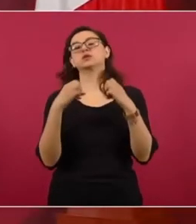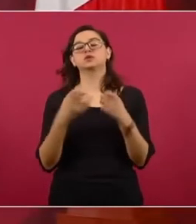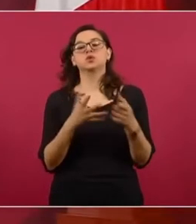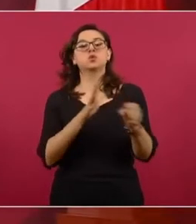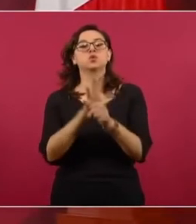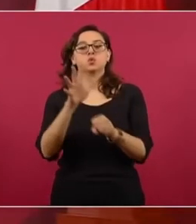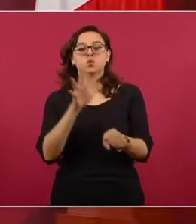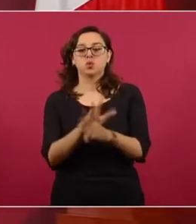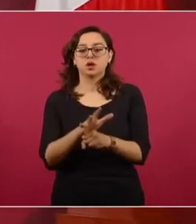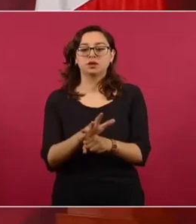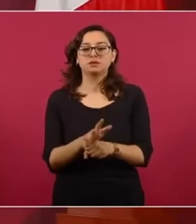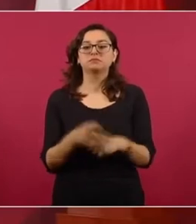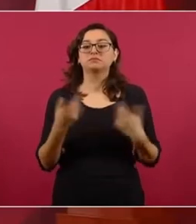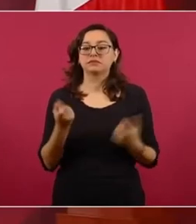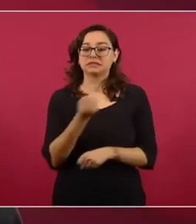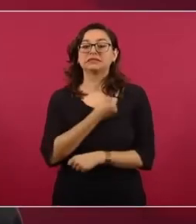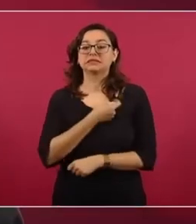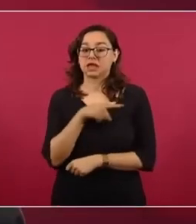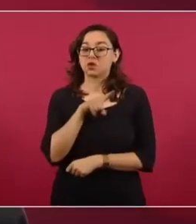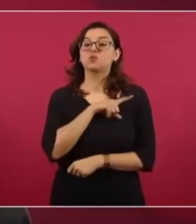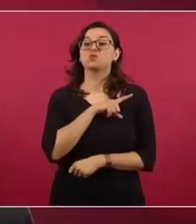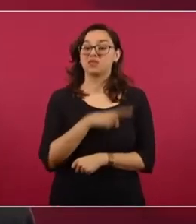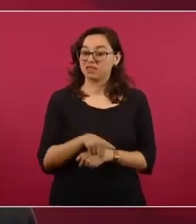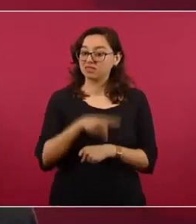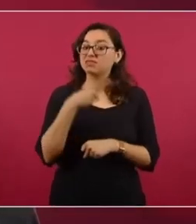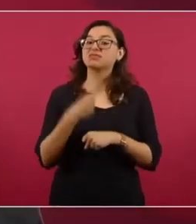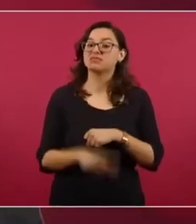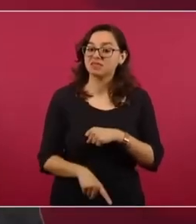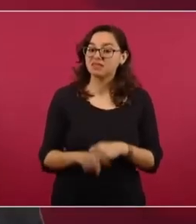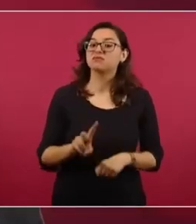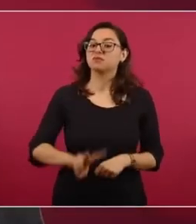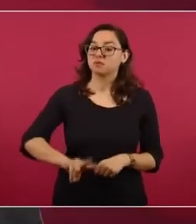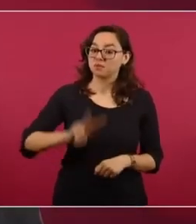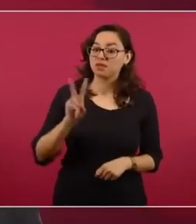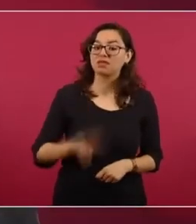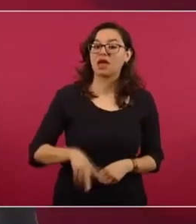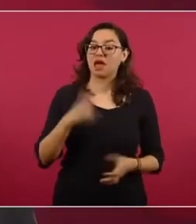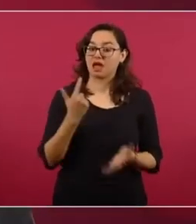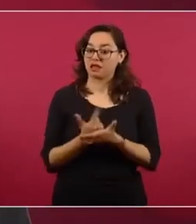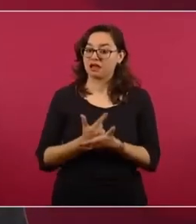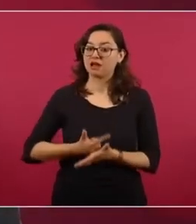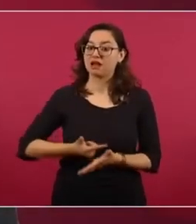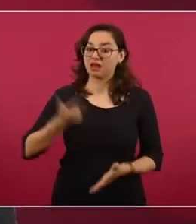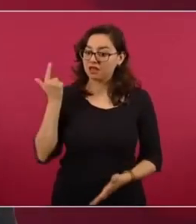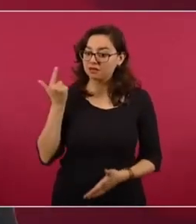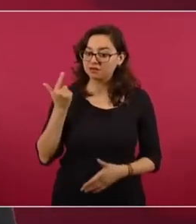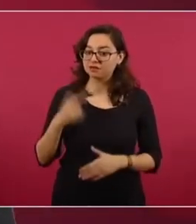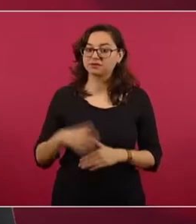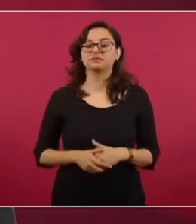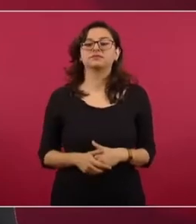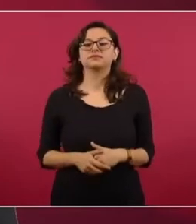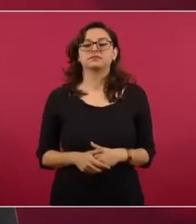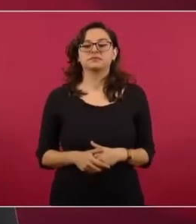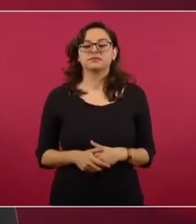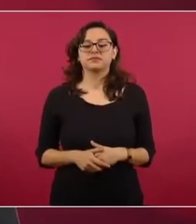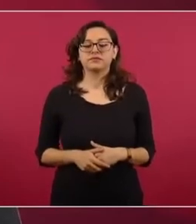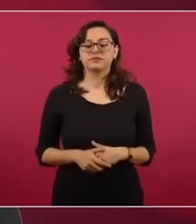existe un daño inminente a la salud de las personas que puede ser de alto grado. Y esta